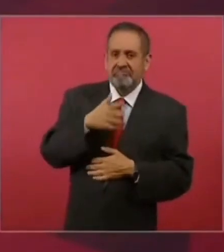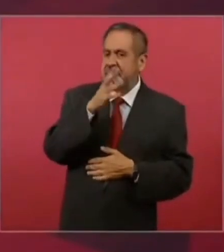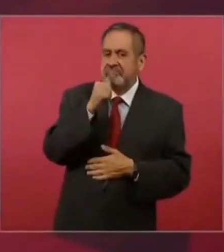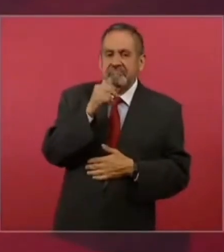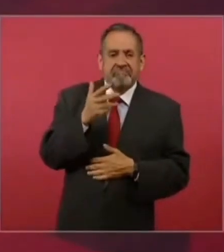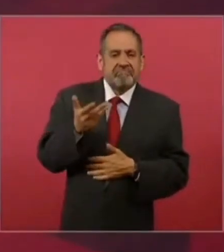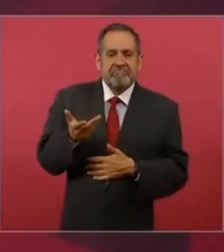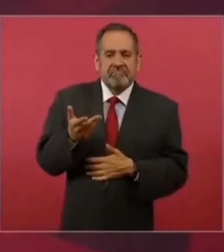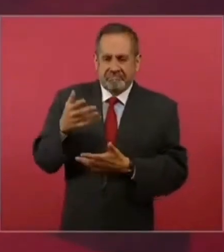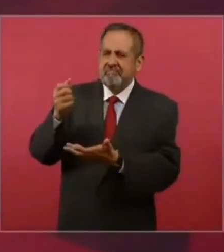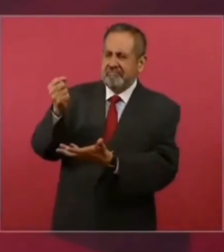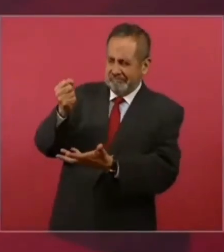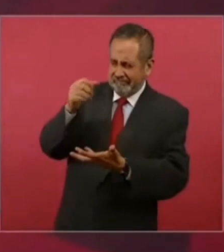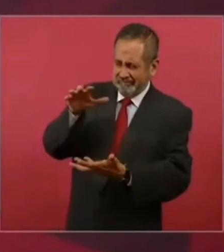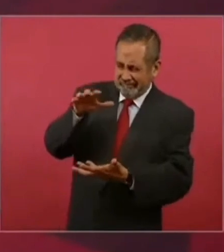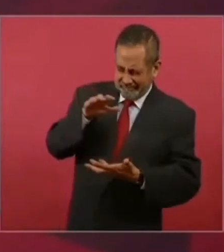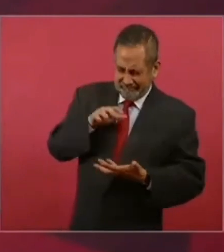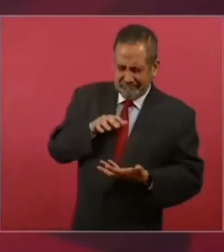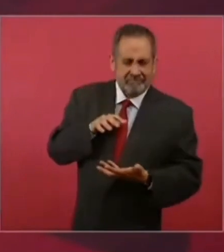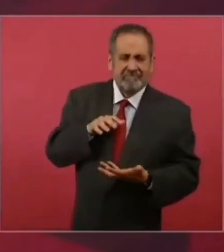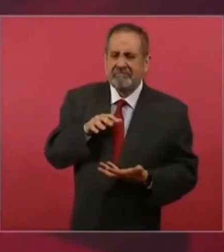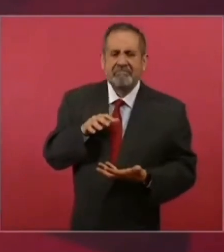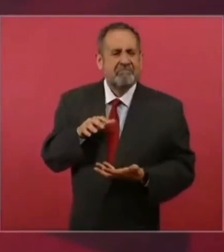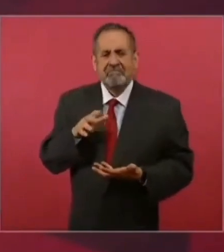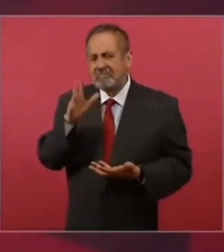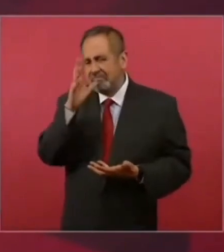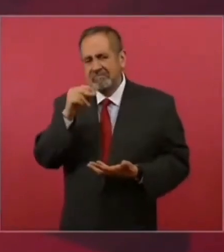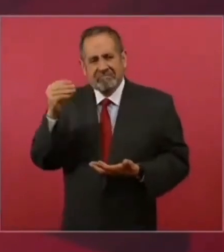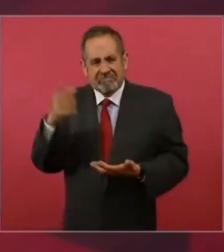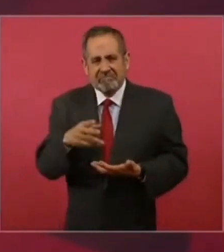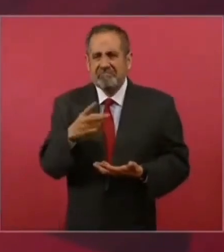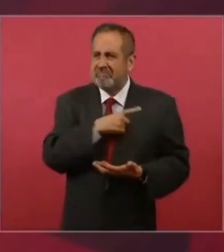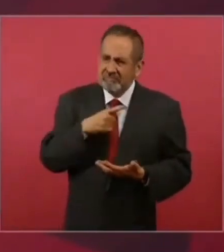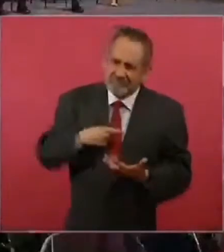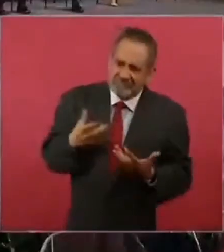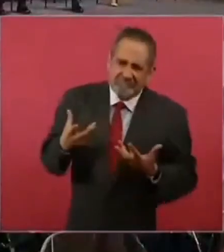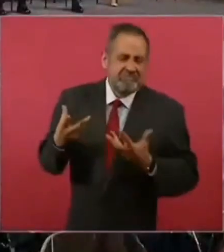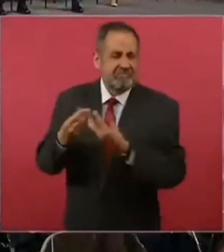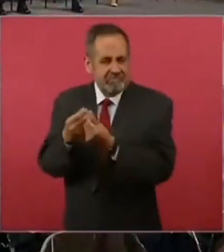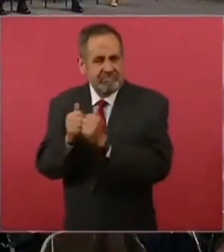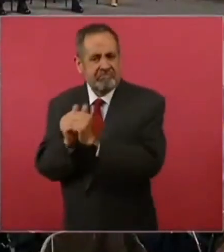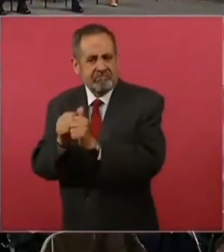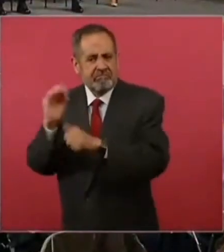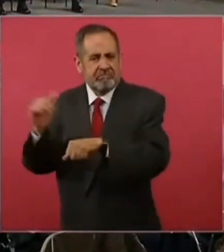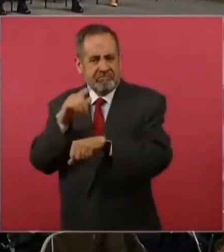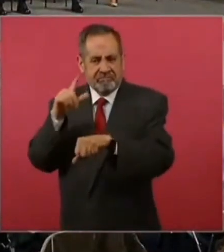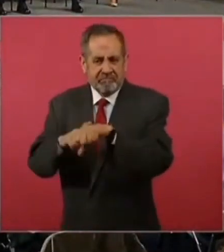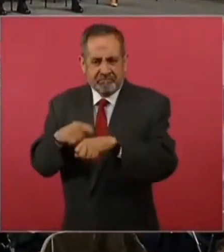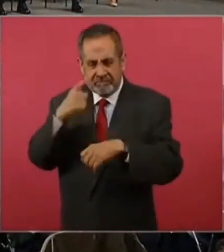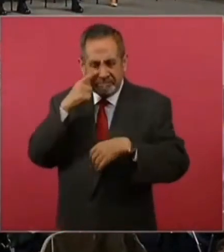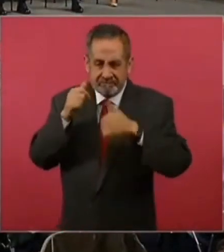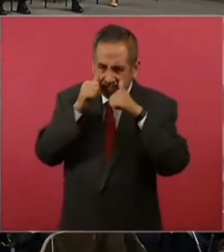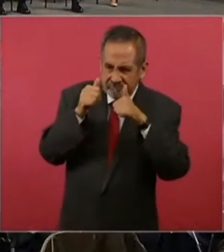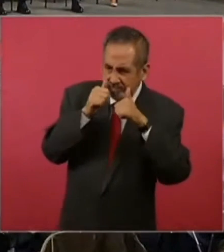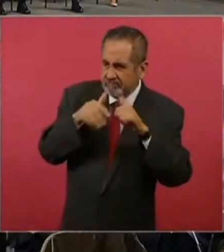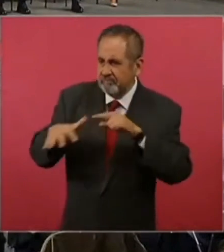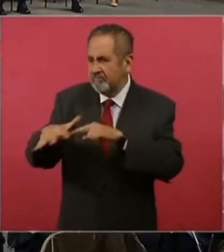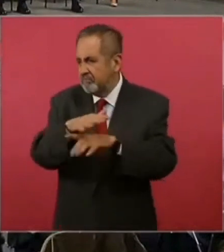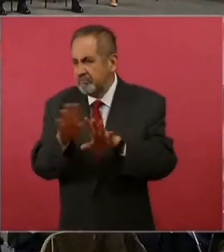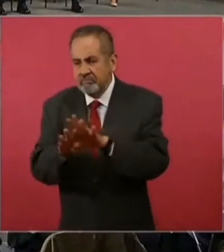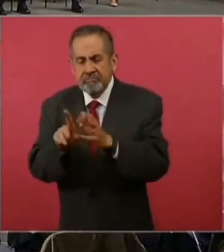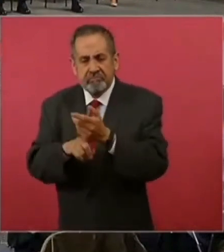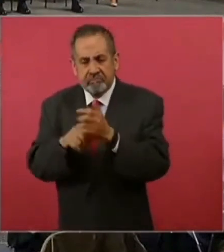aún con el presupuesto social más grande en la historia de la entidad, de atender este reto